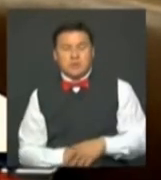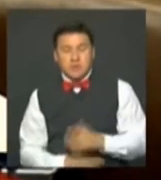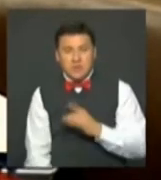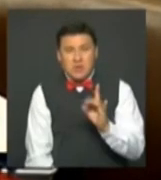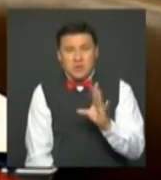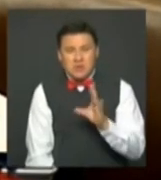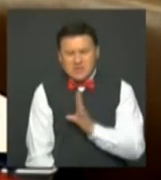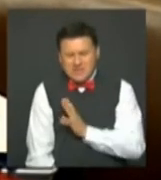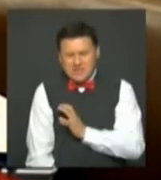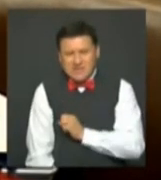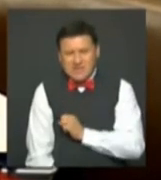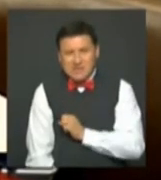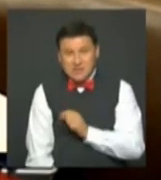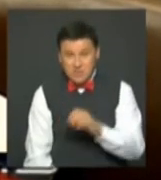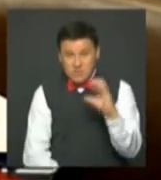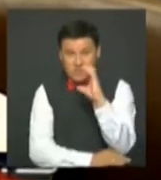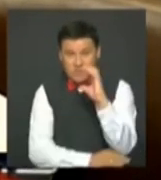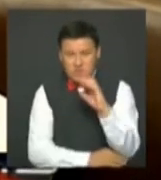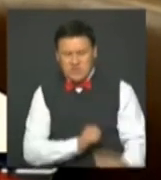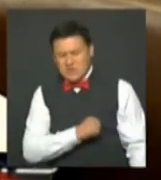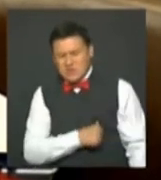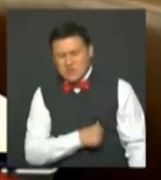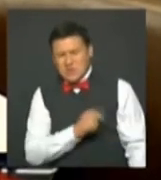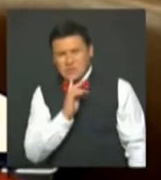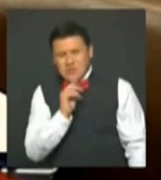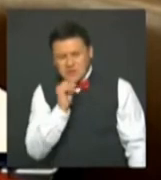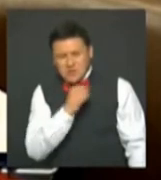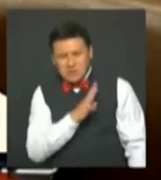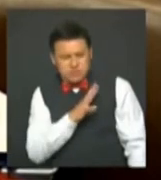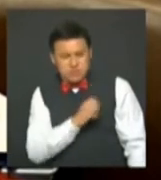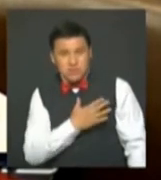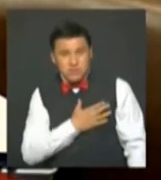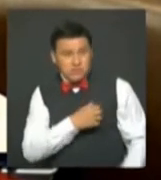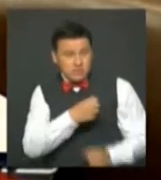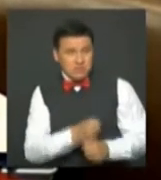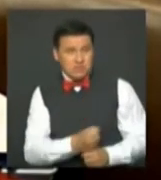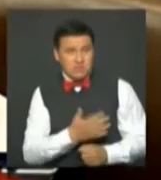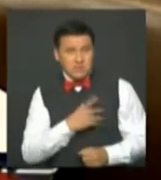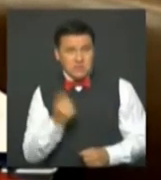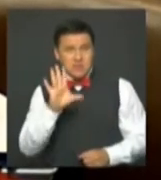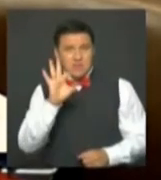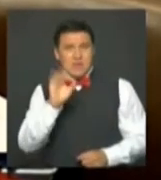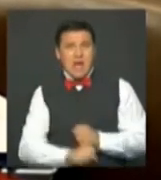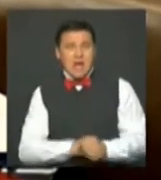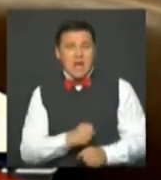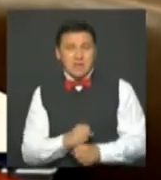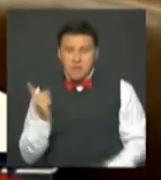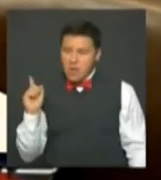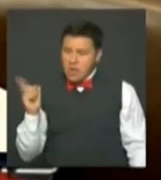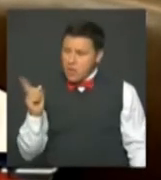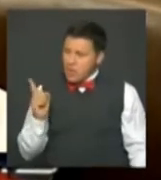que hemos tenido en Colombia, el sufrimiento de nuestros compatriotas en estos más de 50 años de conflicto ha sido mucho.